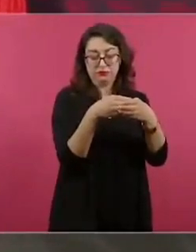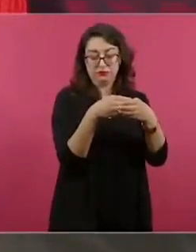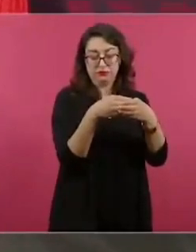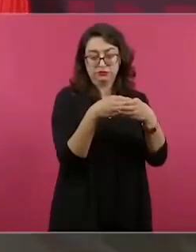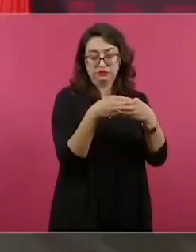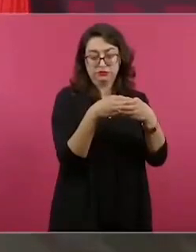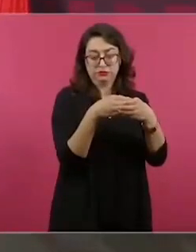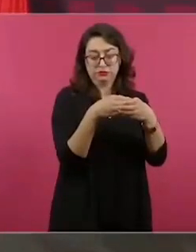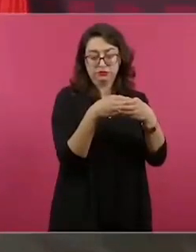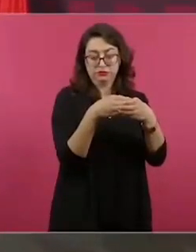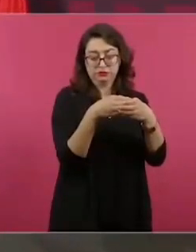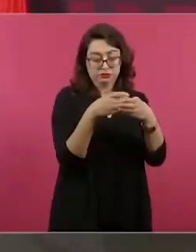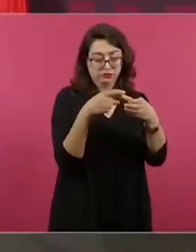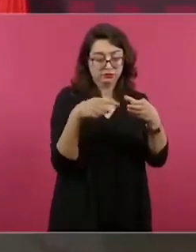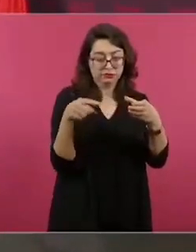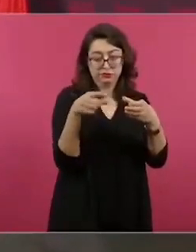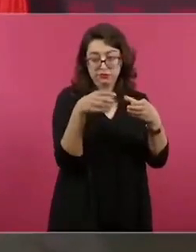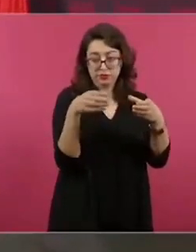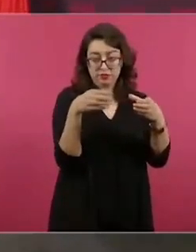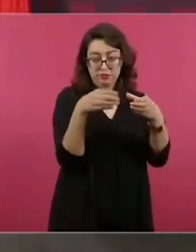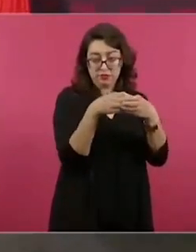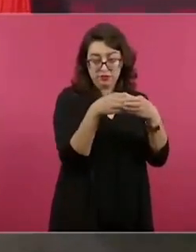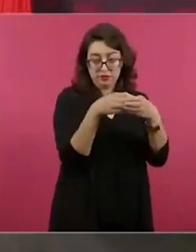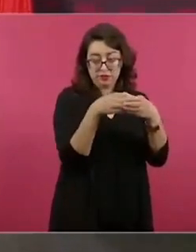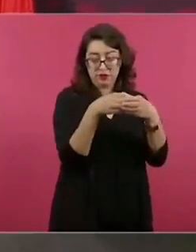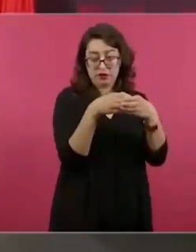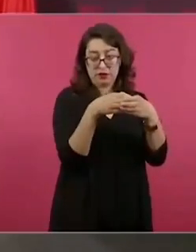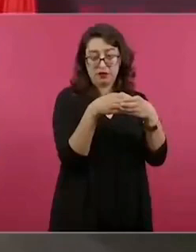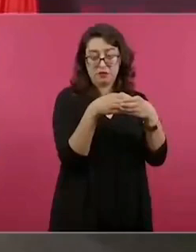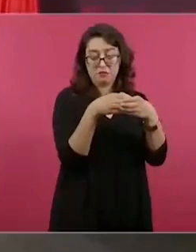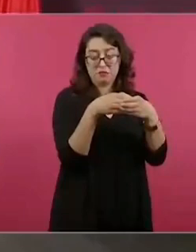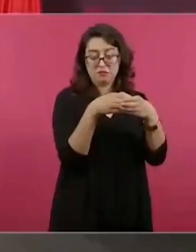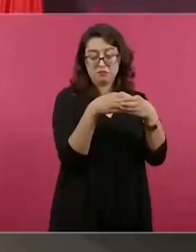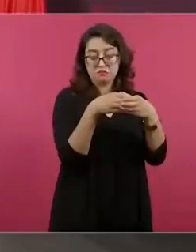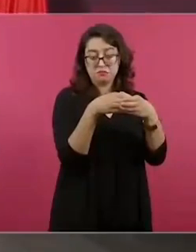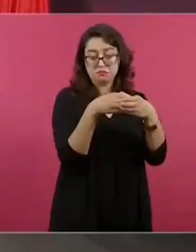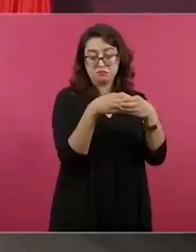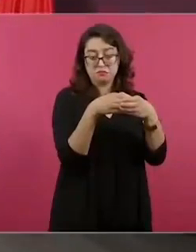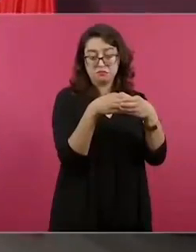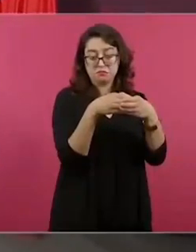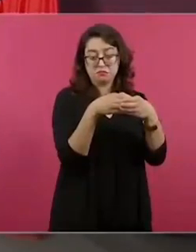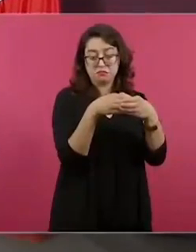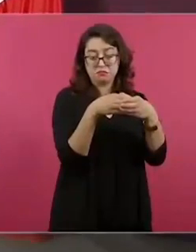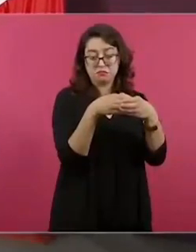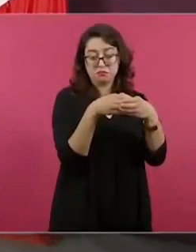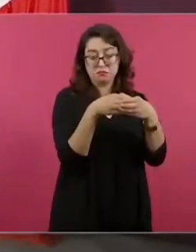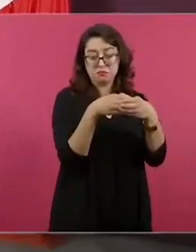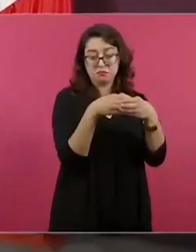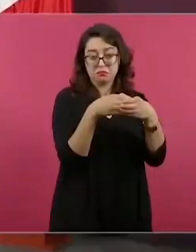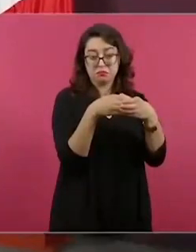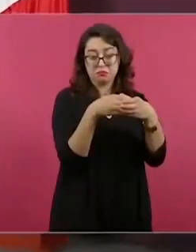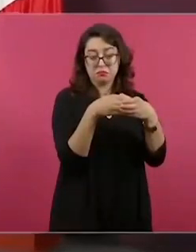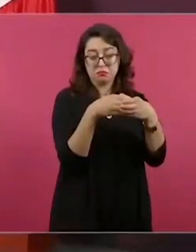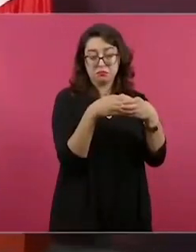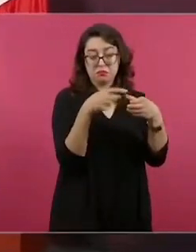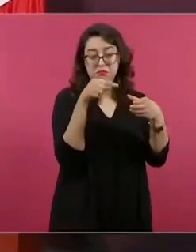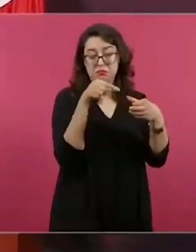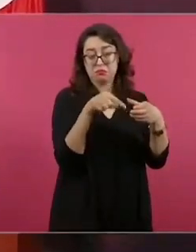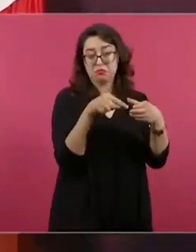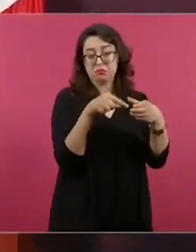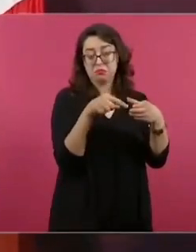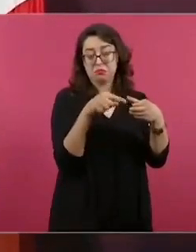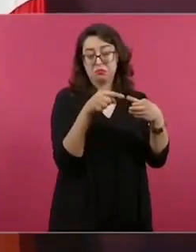los de arriba era 25